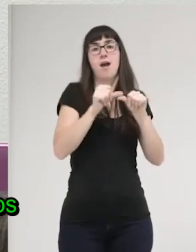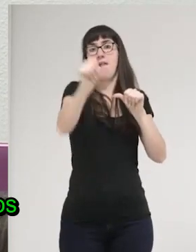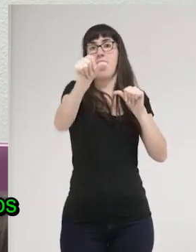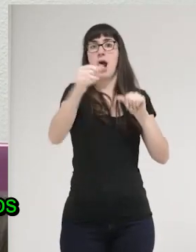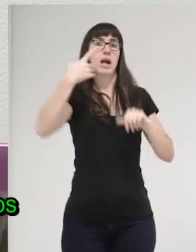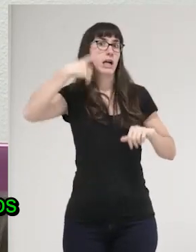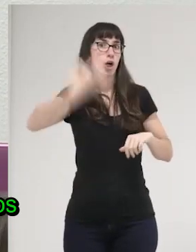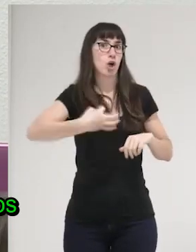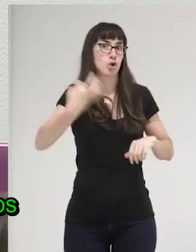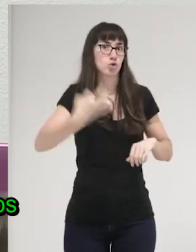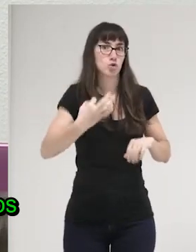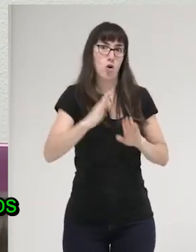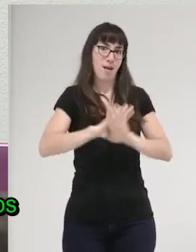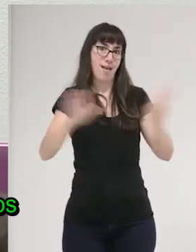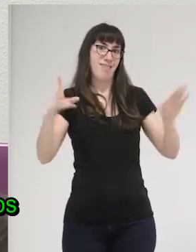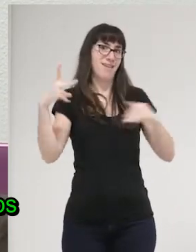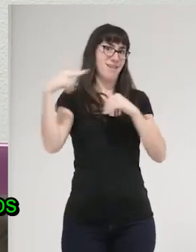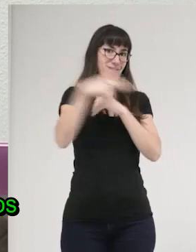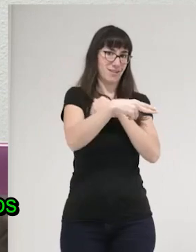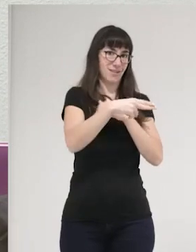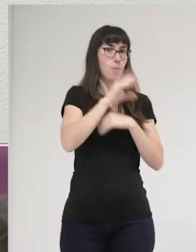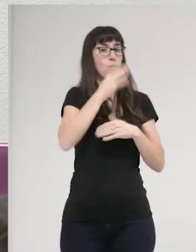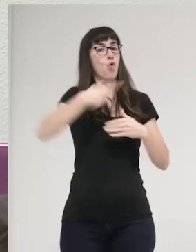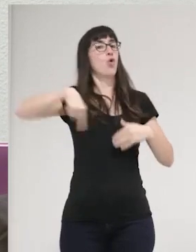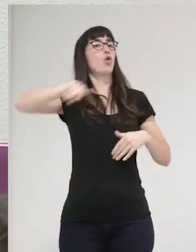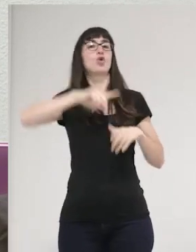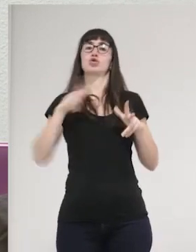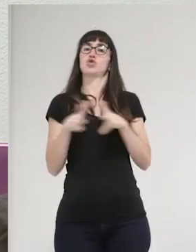a nuestras sociedades disciplinadas, ¿no?